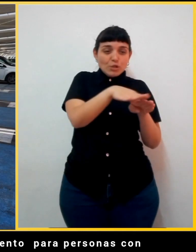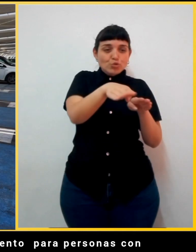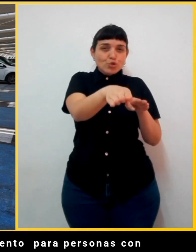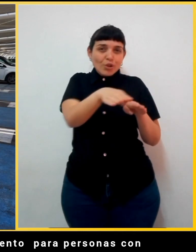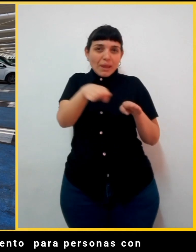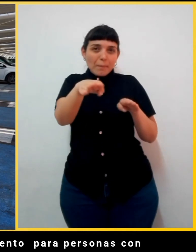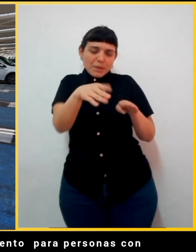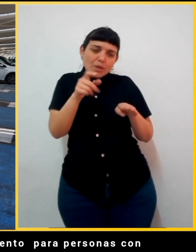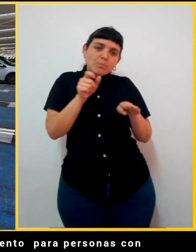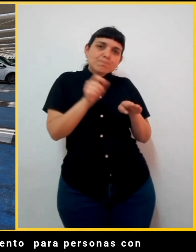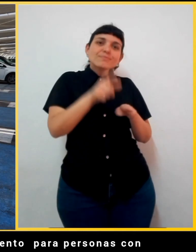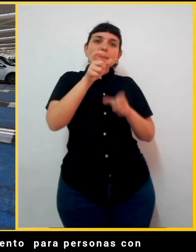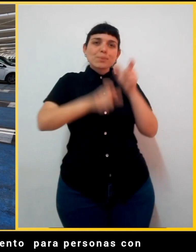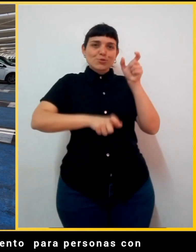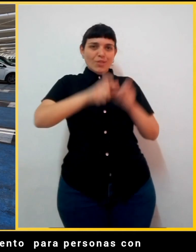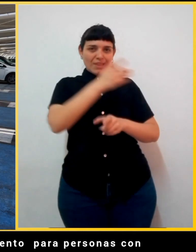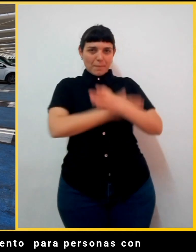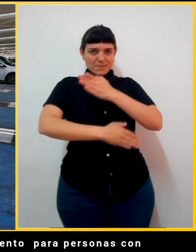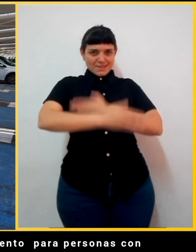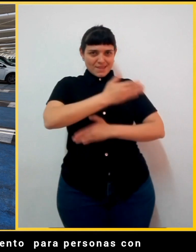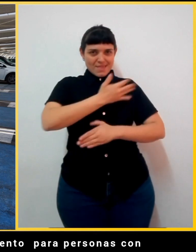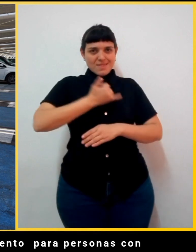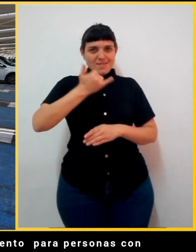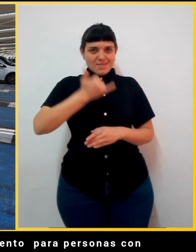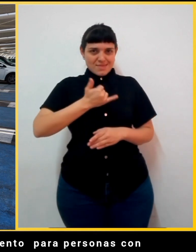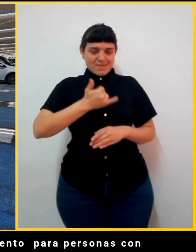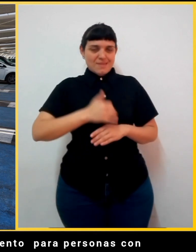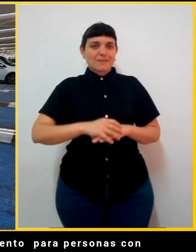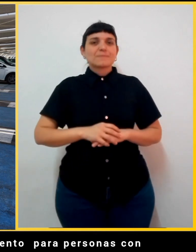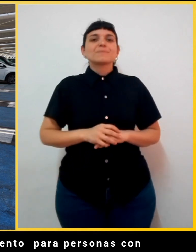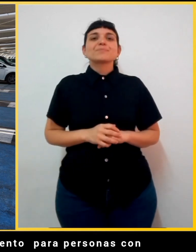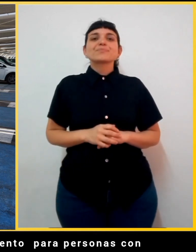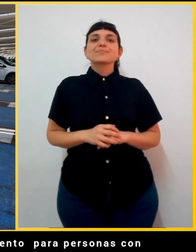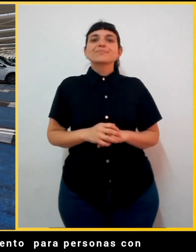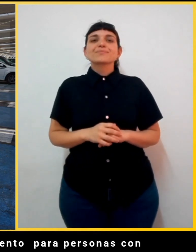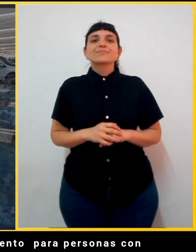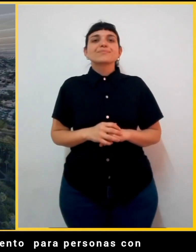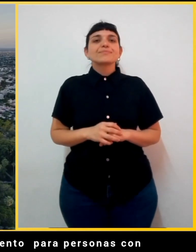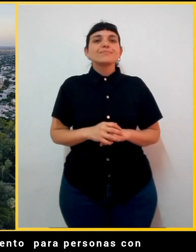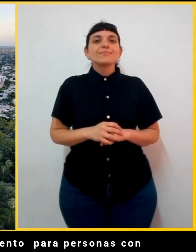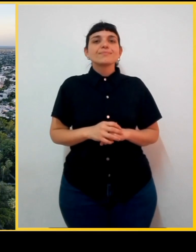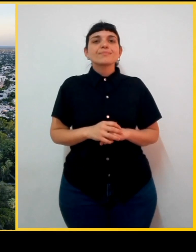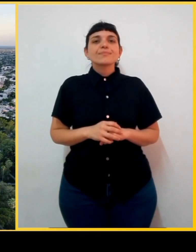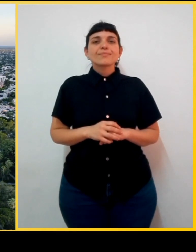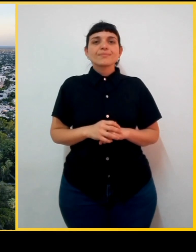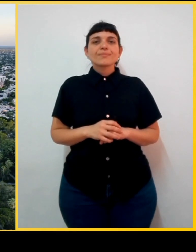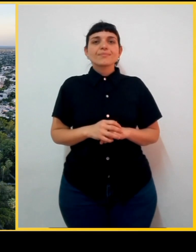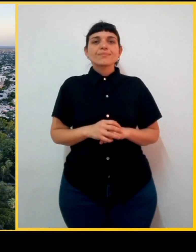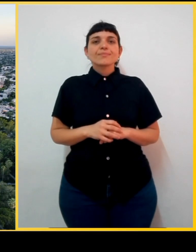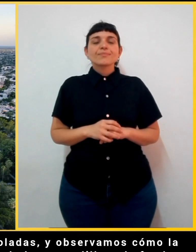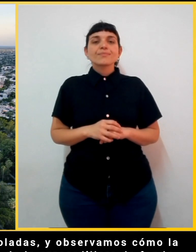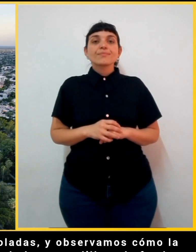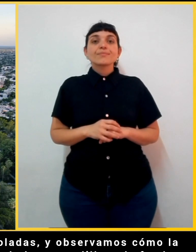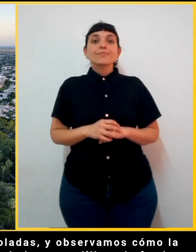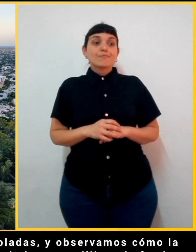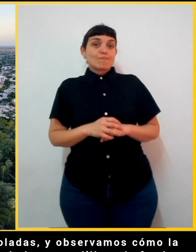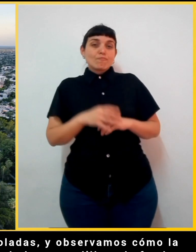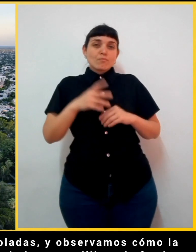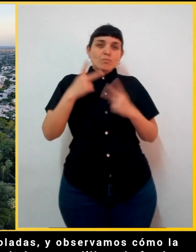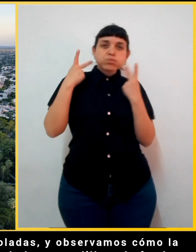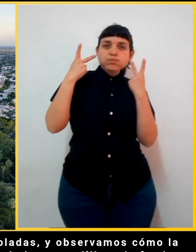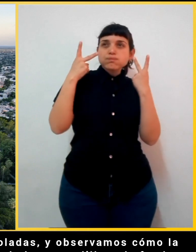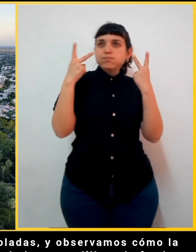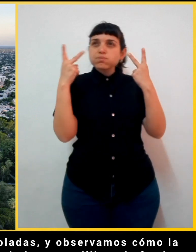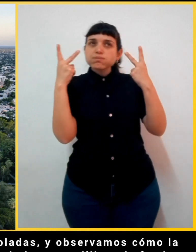reservados en el estacionamiento para personas con discapacidad. Nos sumergimos